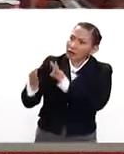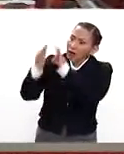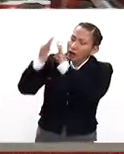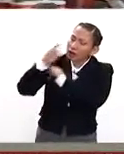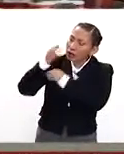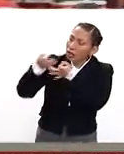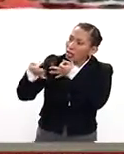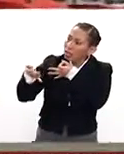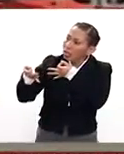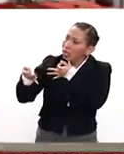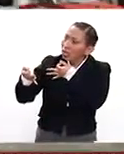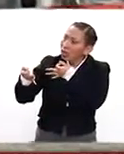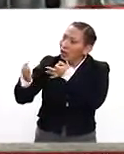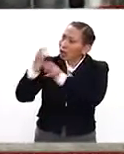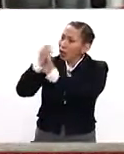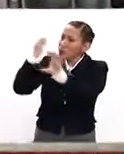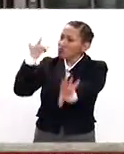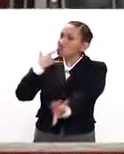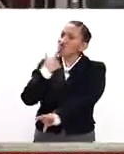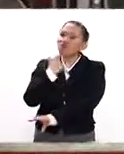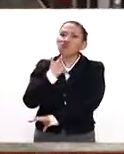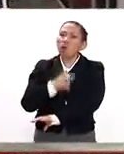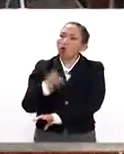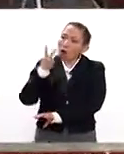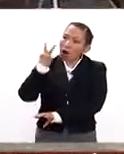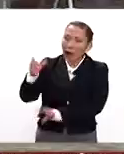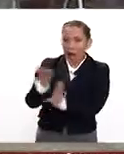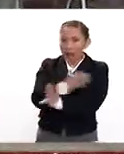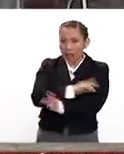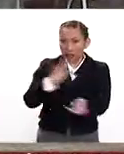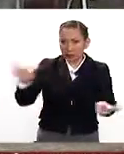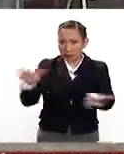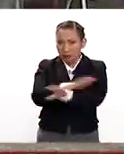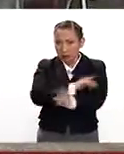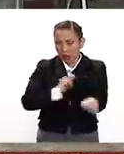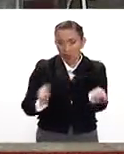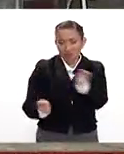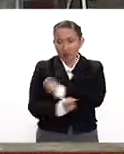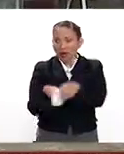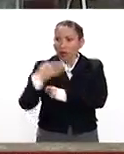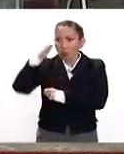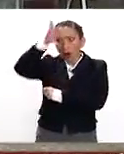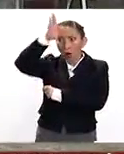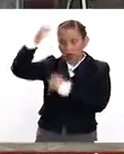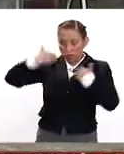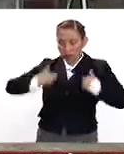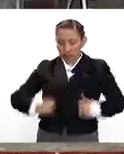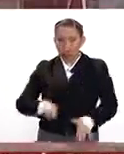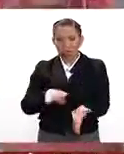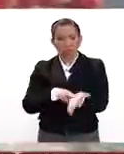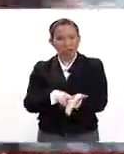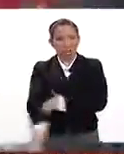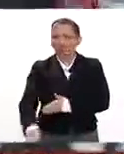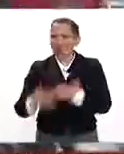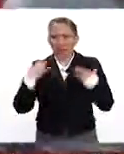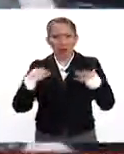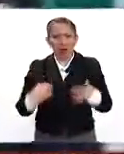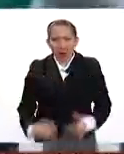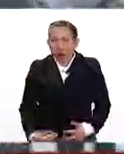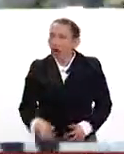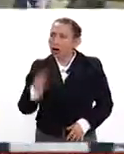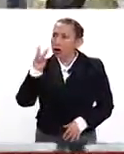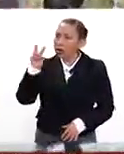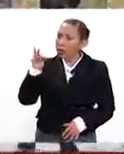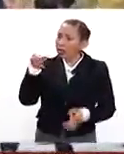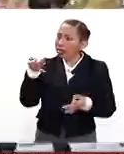y me llamó mucho la atención ver los carros rojos. Antes eran convertibles y los bomberos, su equipo era negro, todo completamente, me